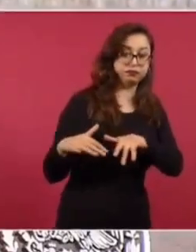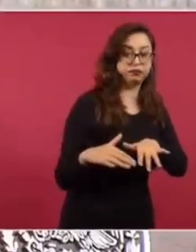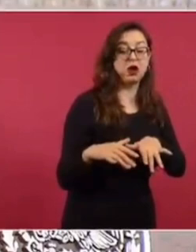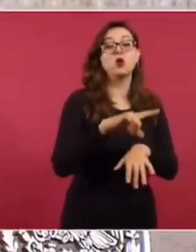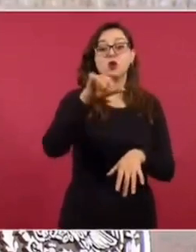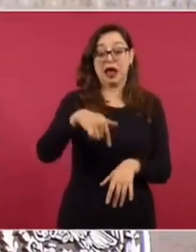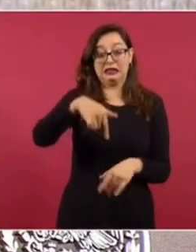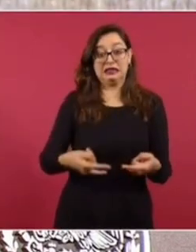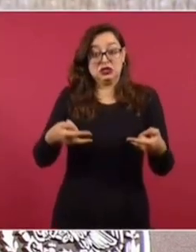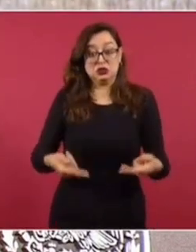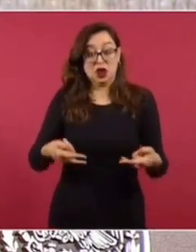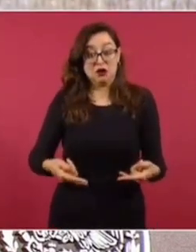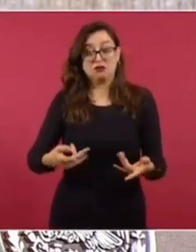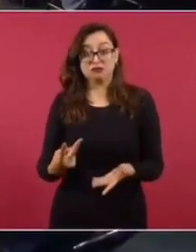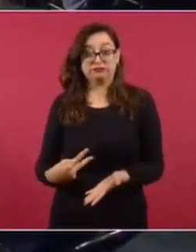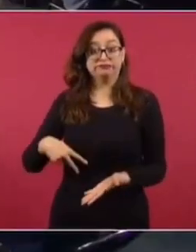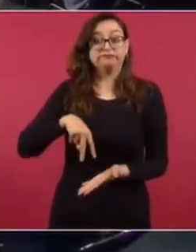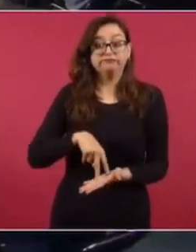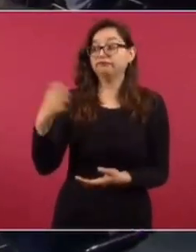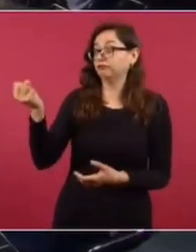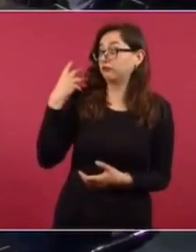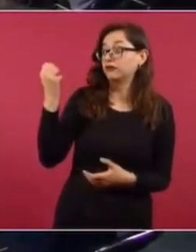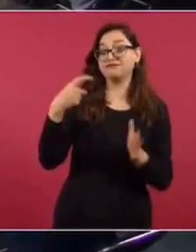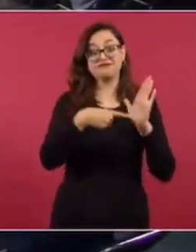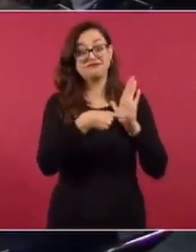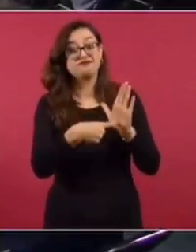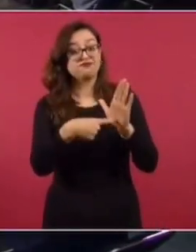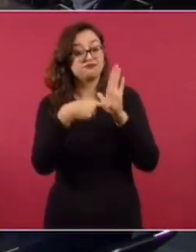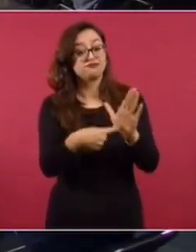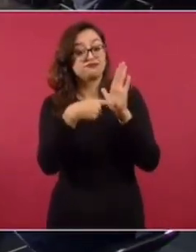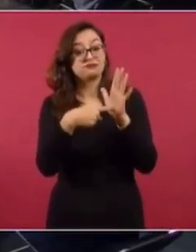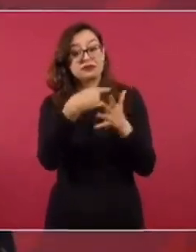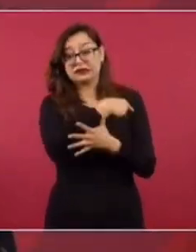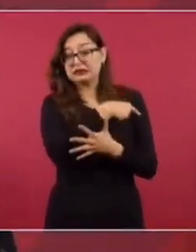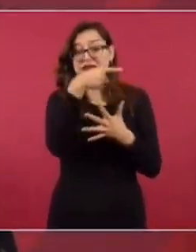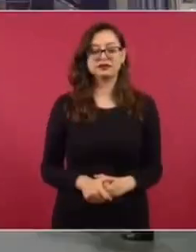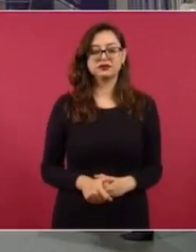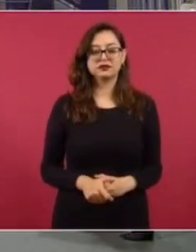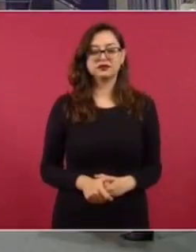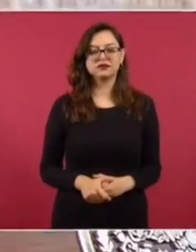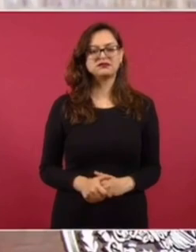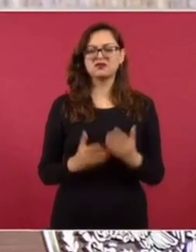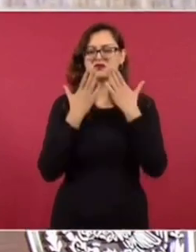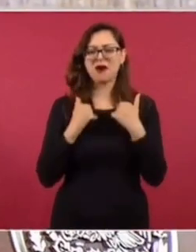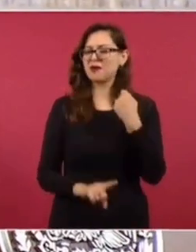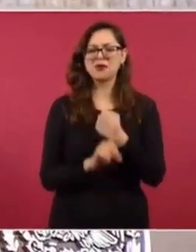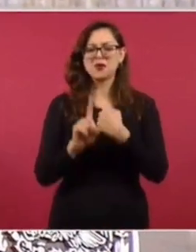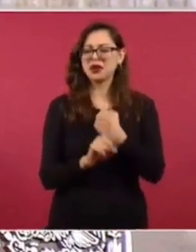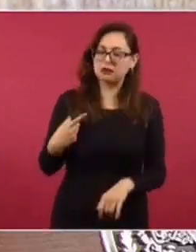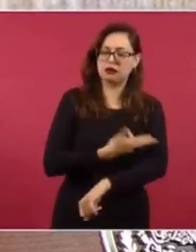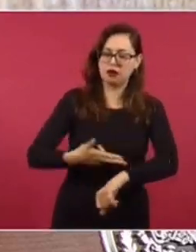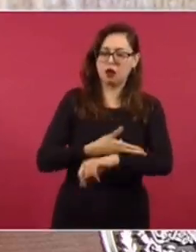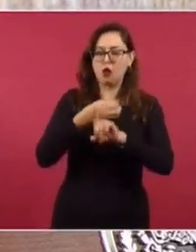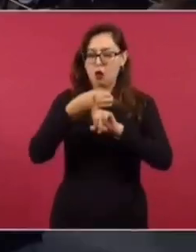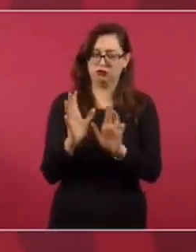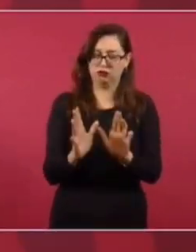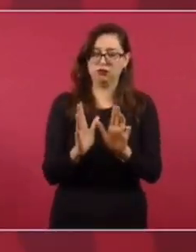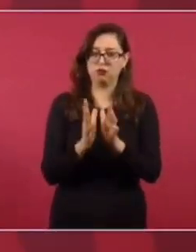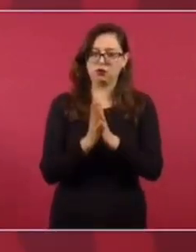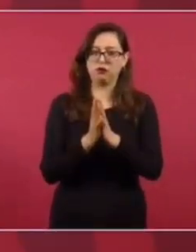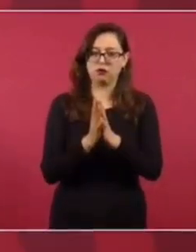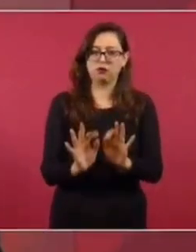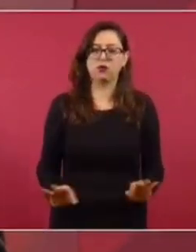pues vamos a dar a conocer todo lo que hemos llevado a cabo. Nos vamos a organizar, yo creo que por Estado.